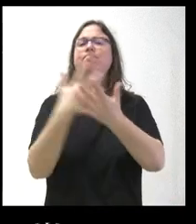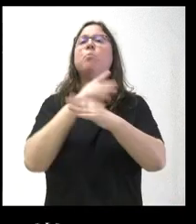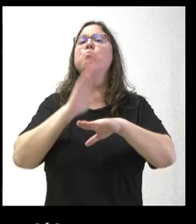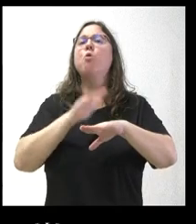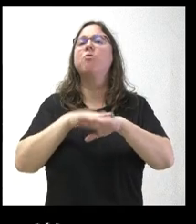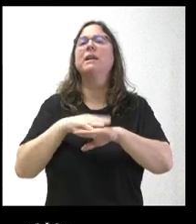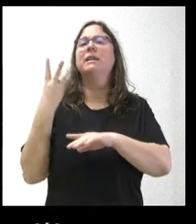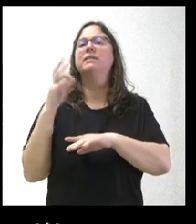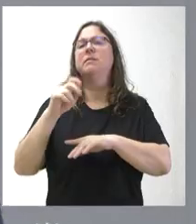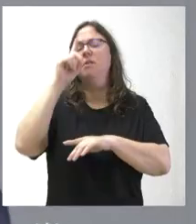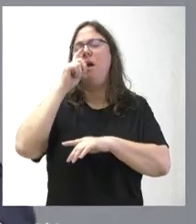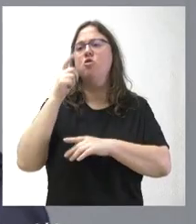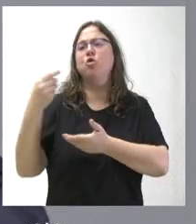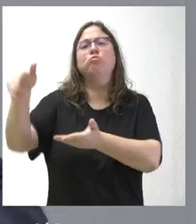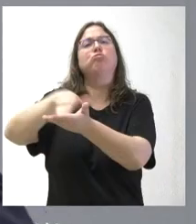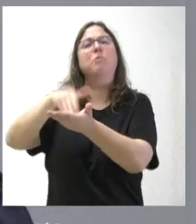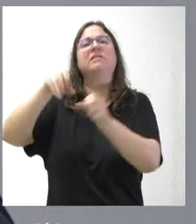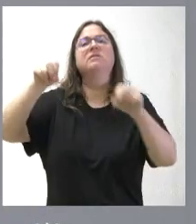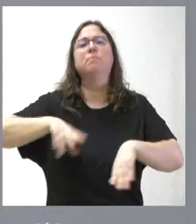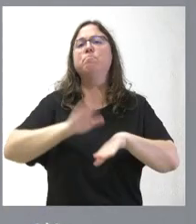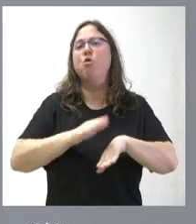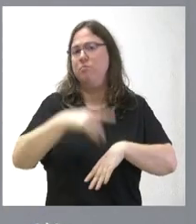Junta a esta situación? SEÑOR